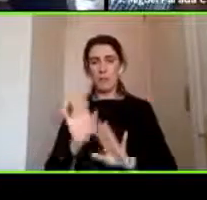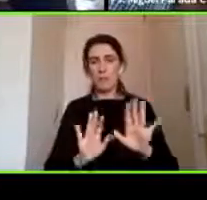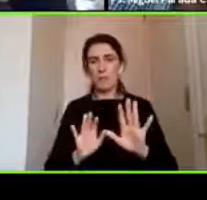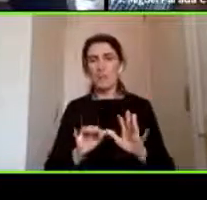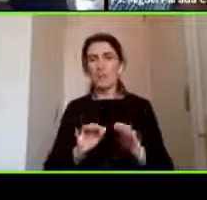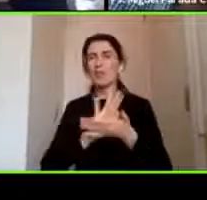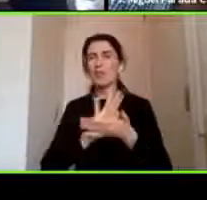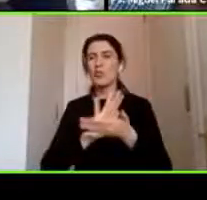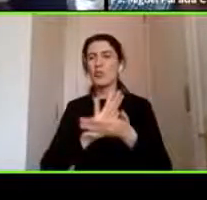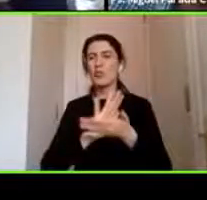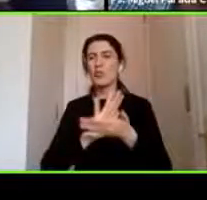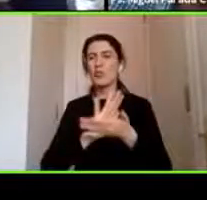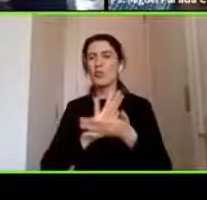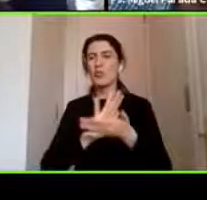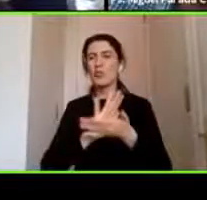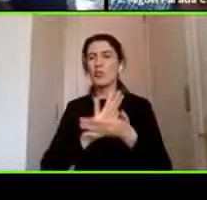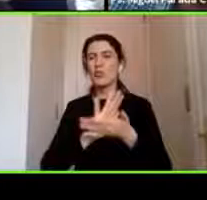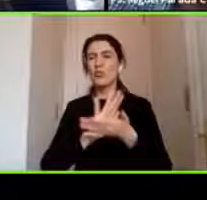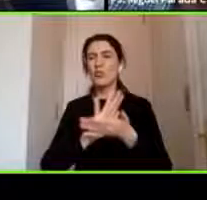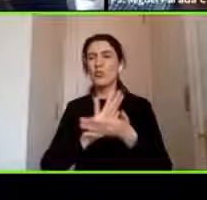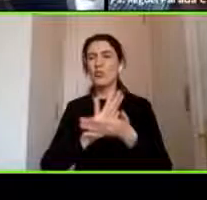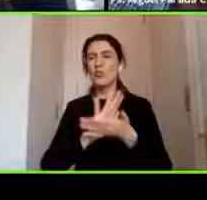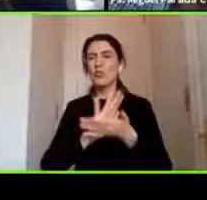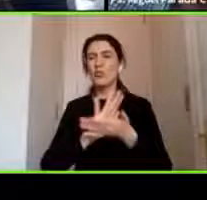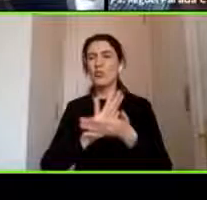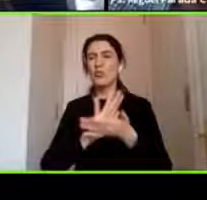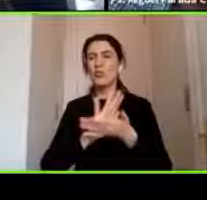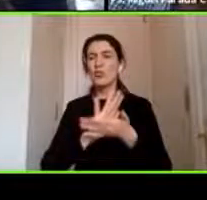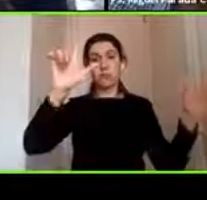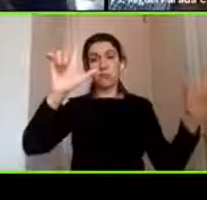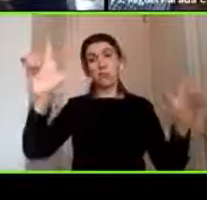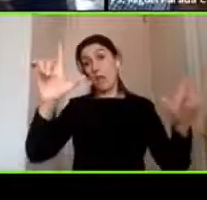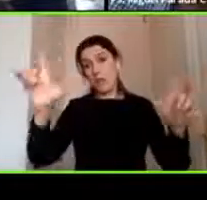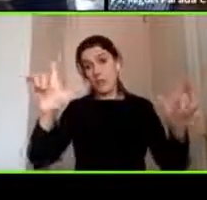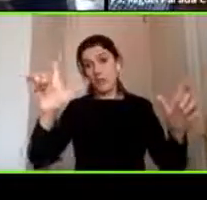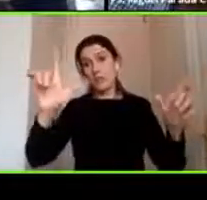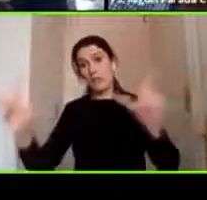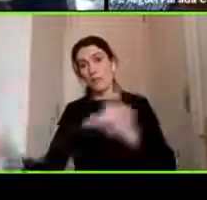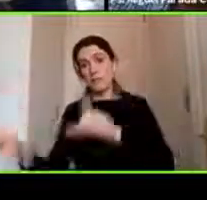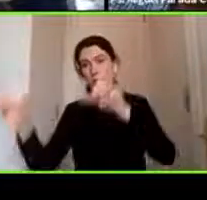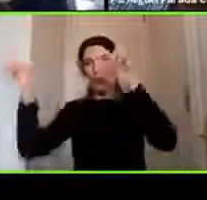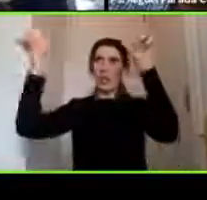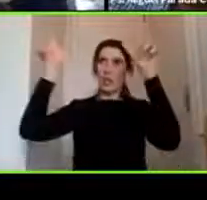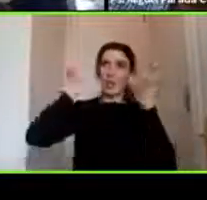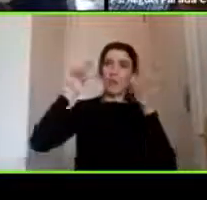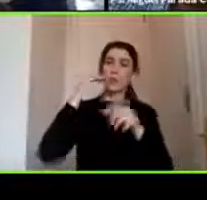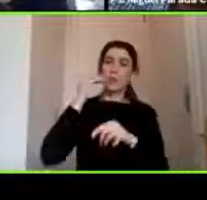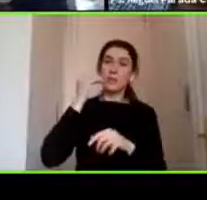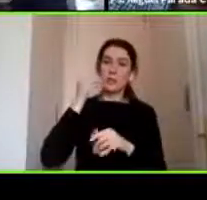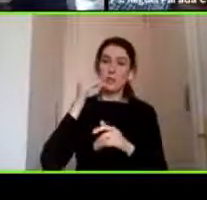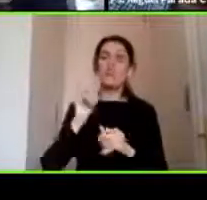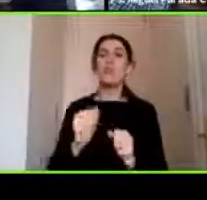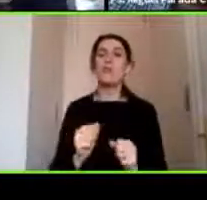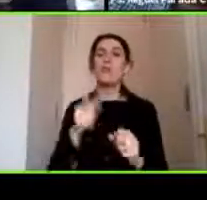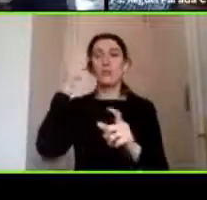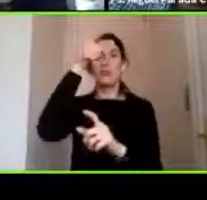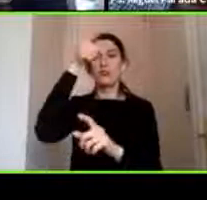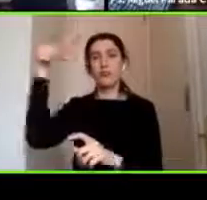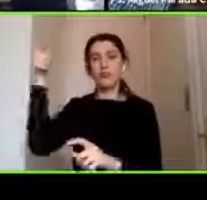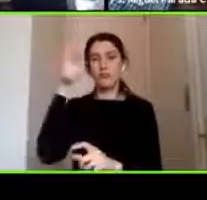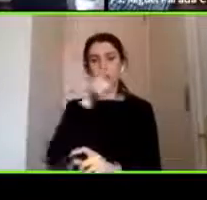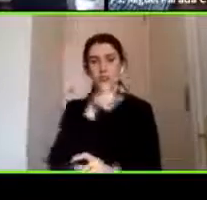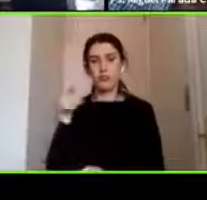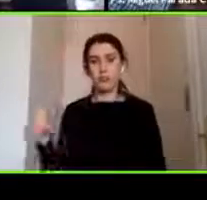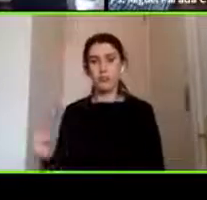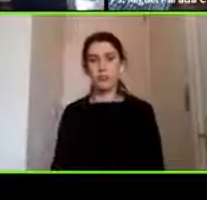elementos o los muebles o los televisorios lo que se pueda caer en un niño lo otro bueno frente a